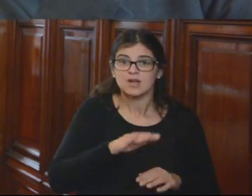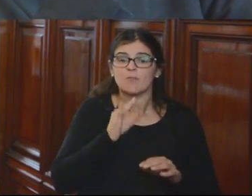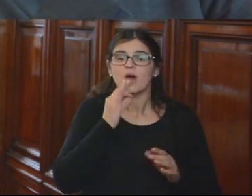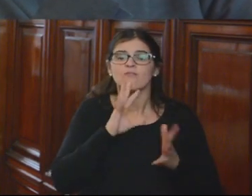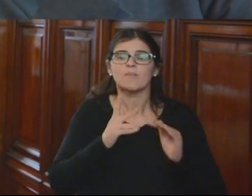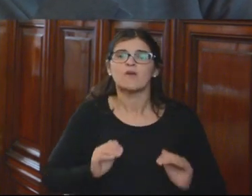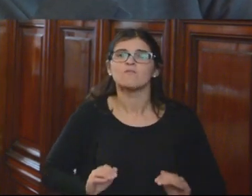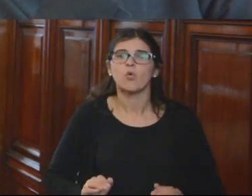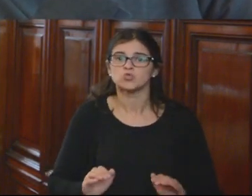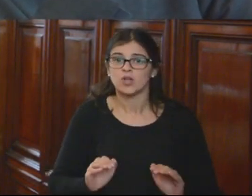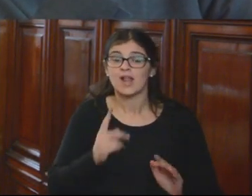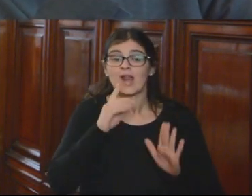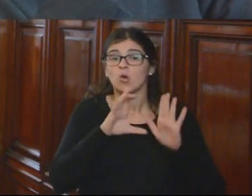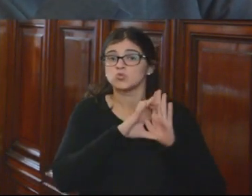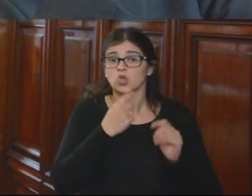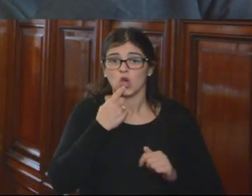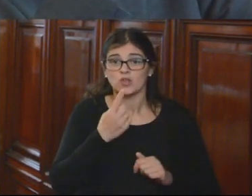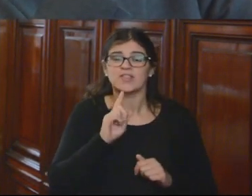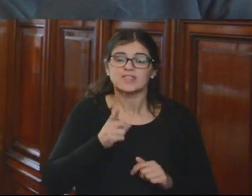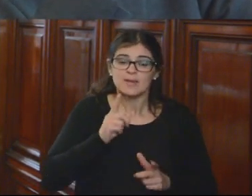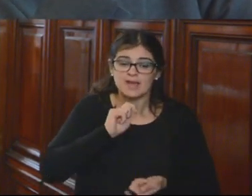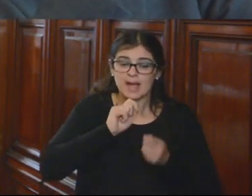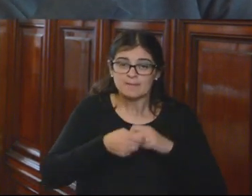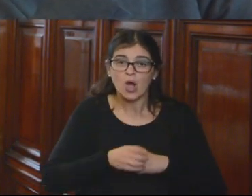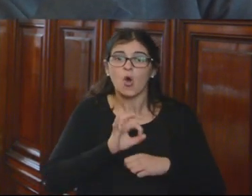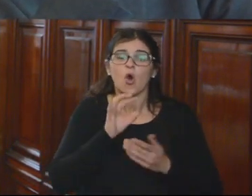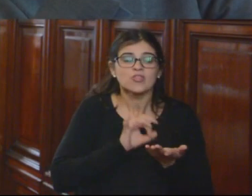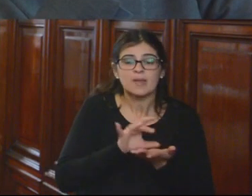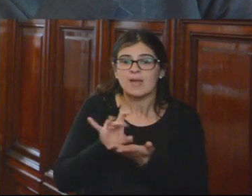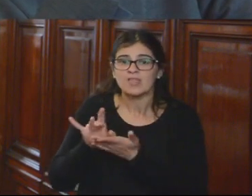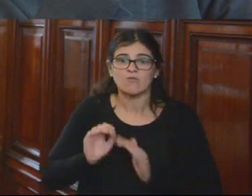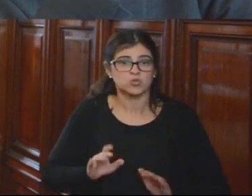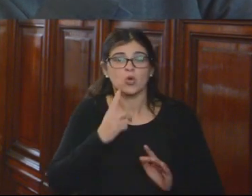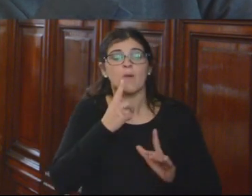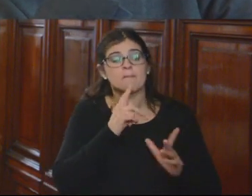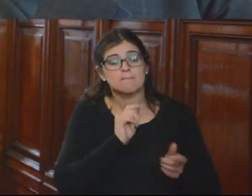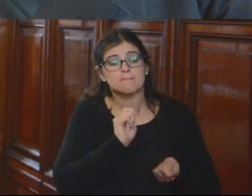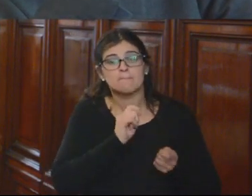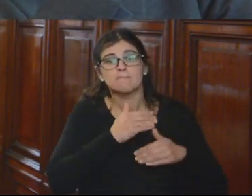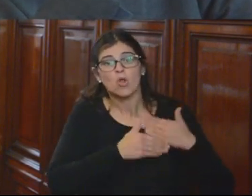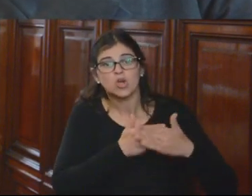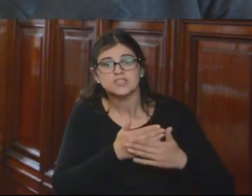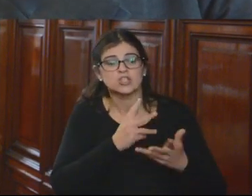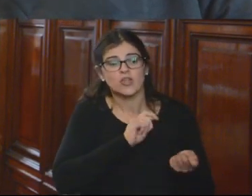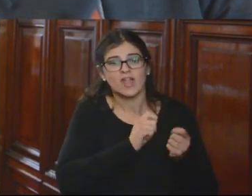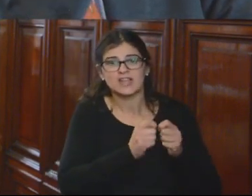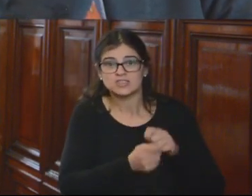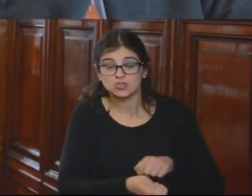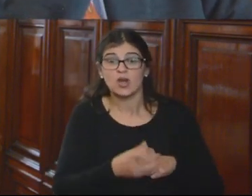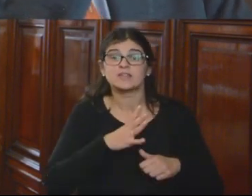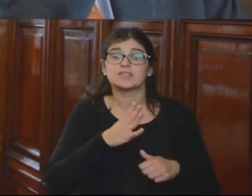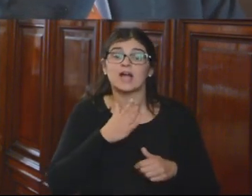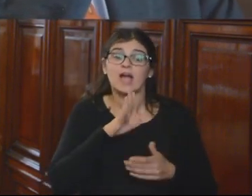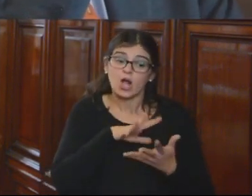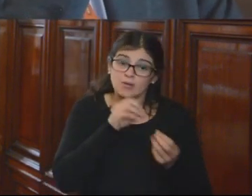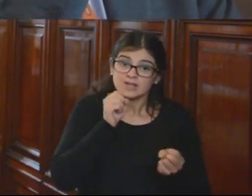funcionarios. La Constitución no dice que se debe cambiar o se debe despedir a los funcionarios, dice un proceso de transición. Se ha hecho una interpretación